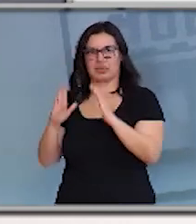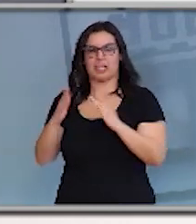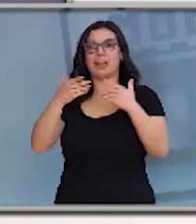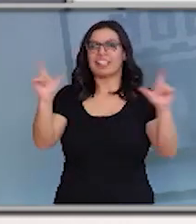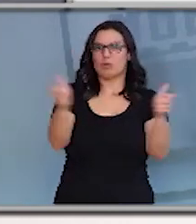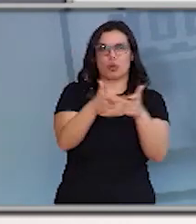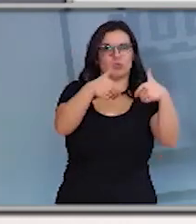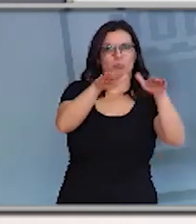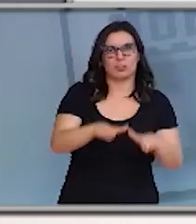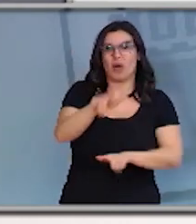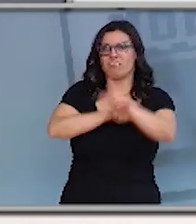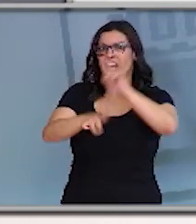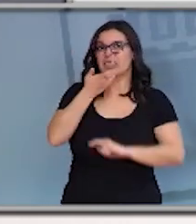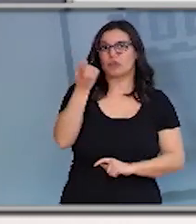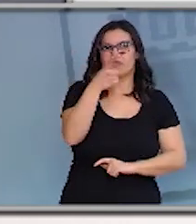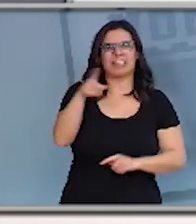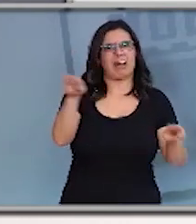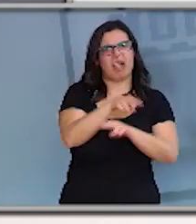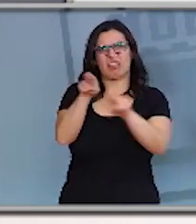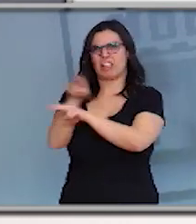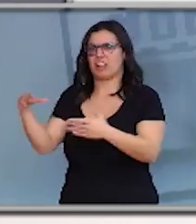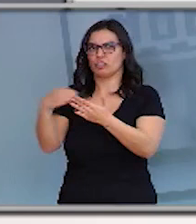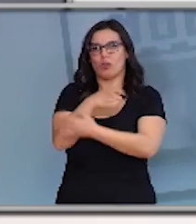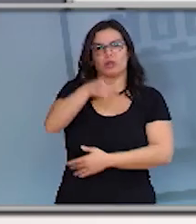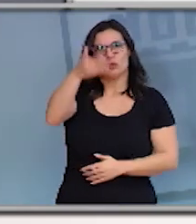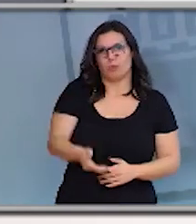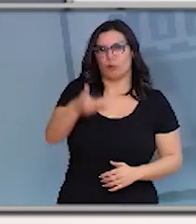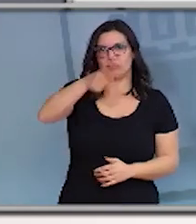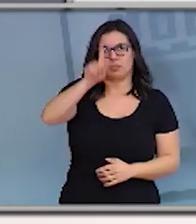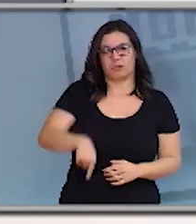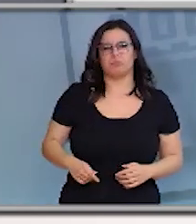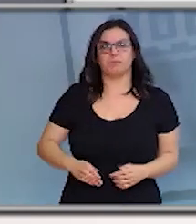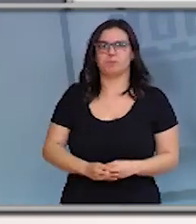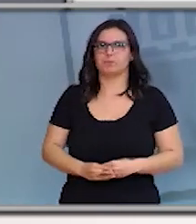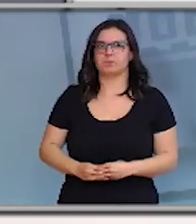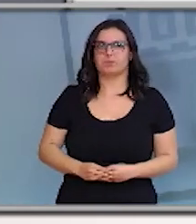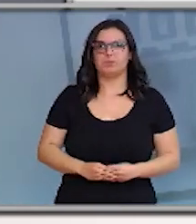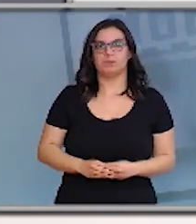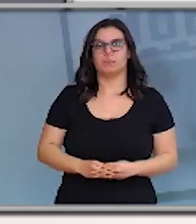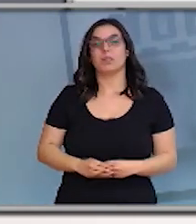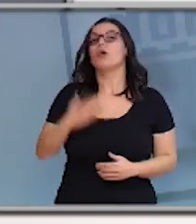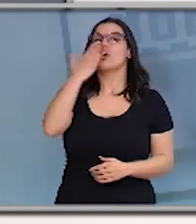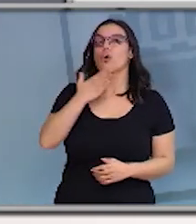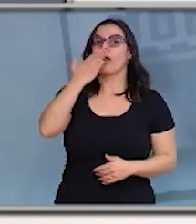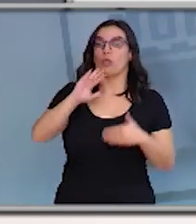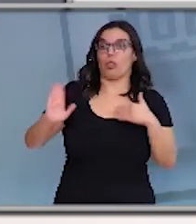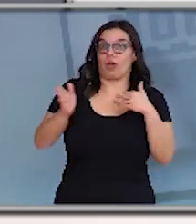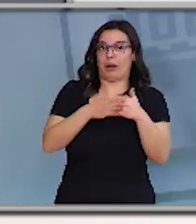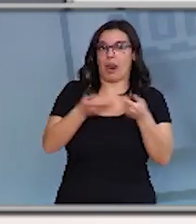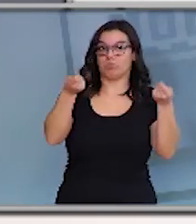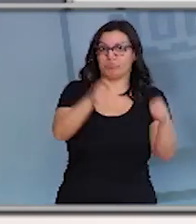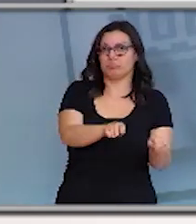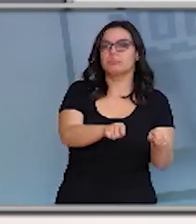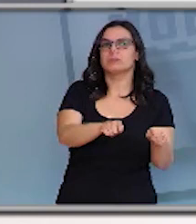cancelación de viaxes innecesarios, é outro dos elementos fundamentales. As medidas de cerro de colegios, tenendo en